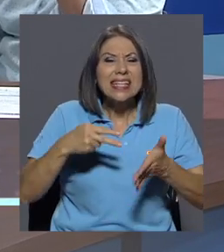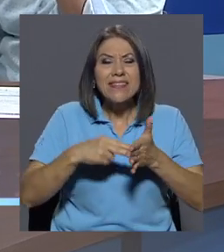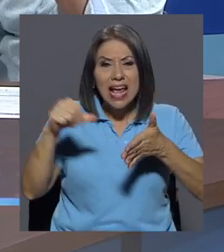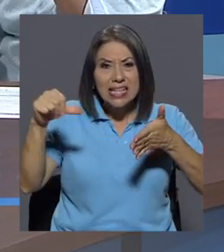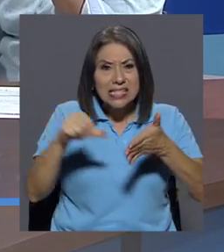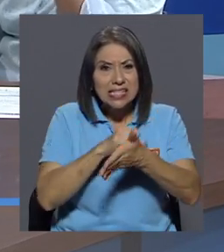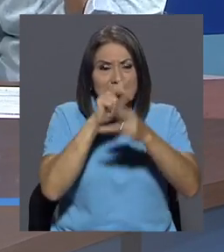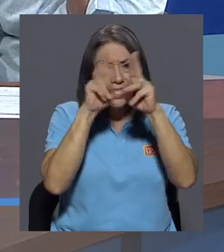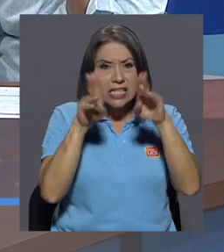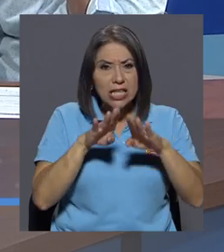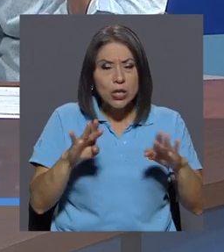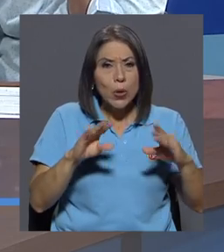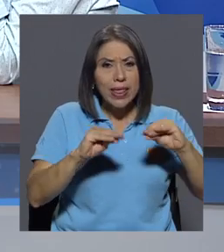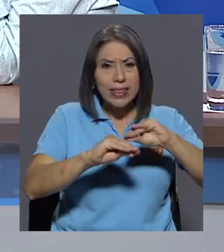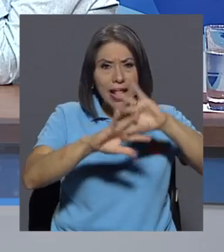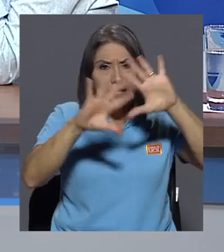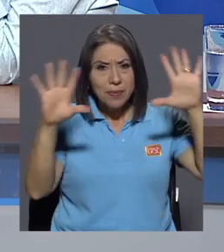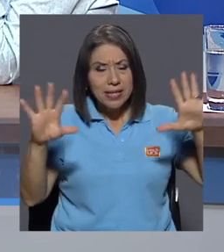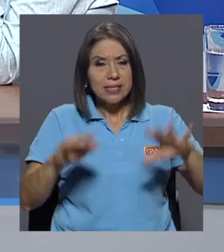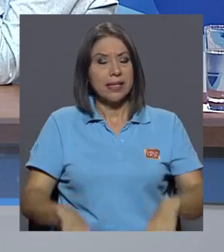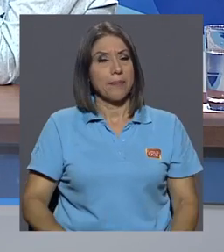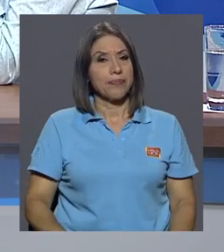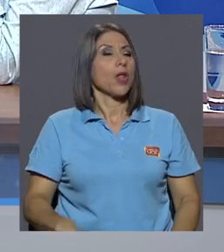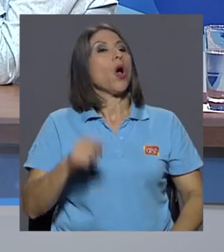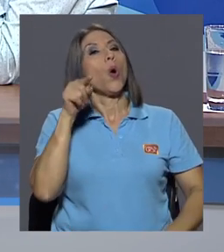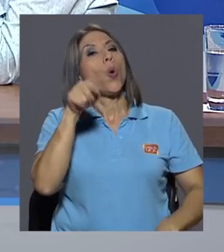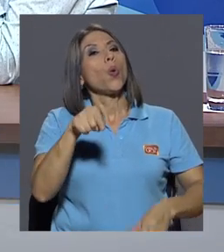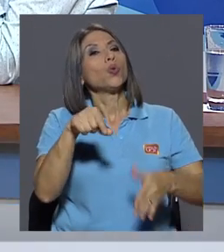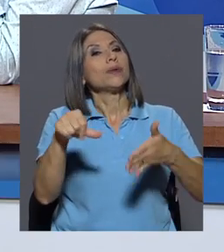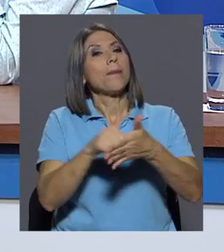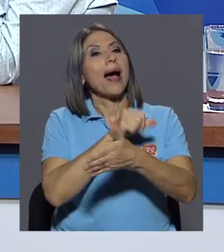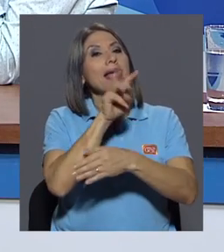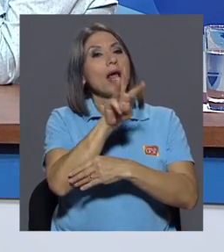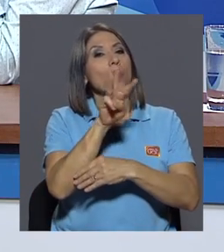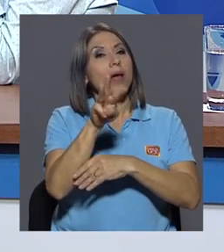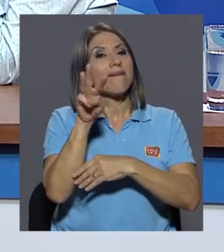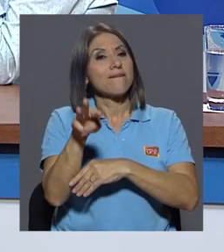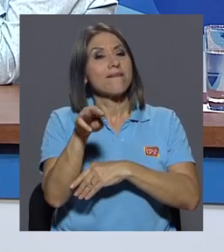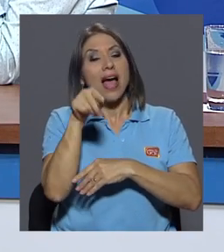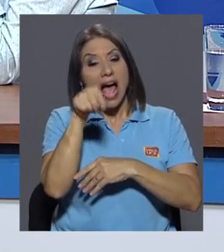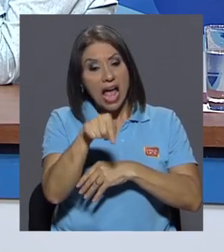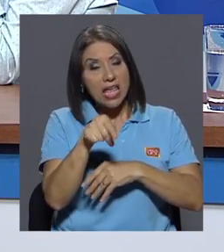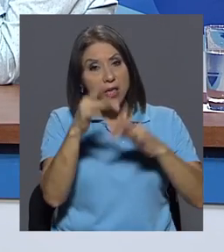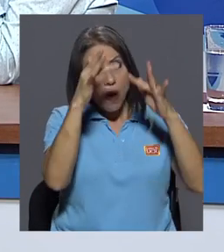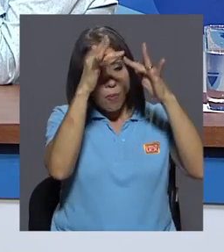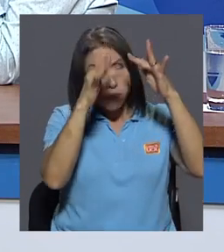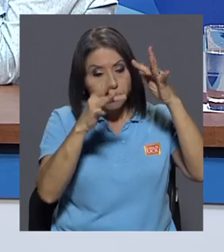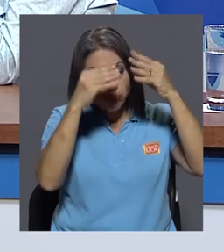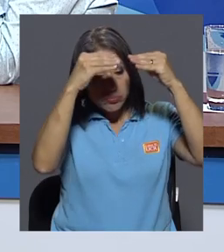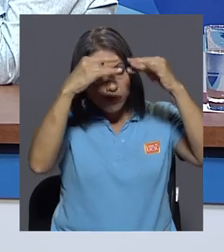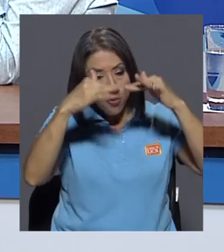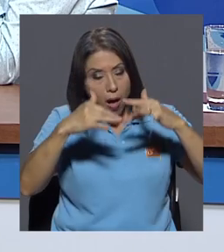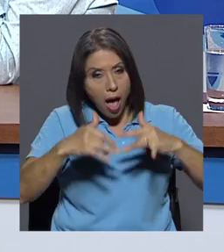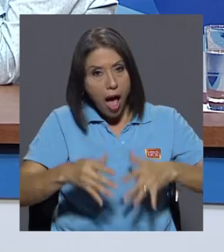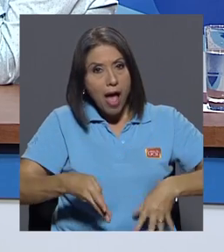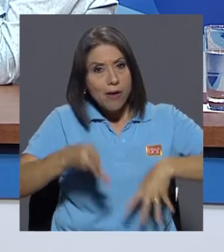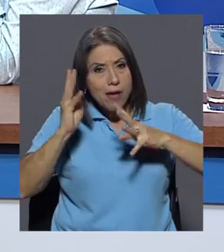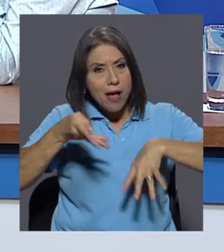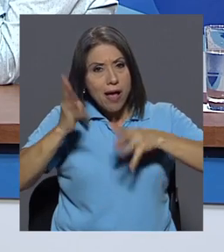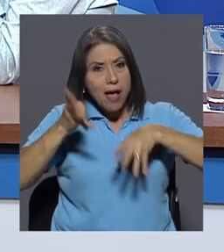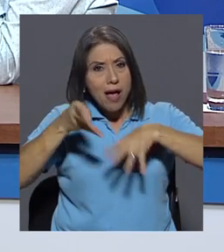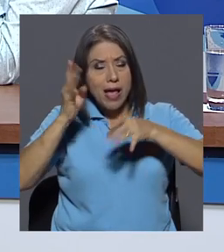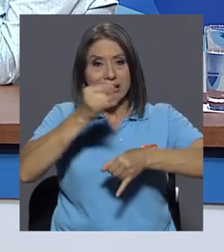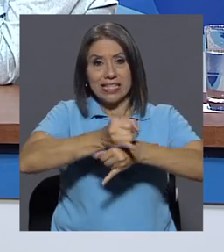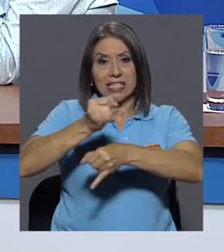que la gente vea la utilidad de esto? Bueno, un sitio de transparencia es una página web en donde las instituciones públicas hacen disponible la